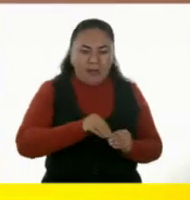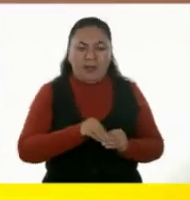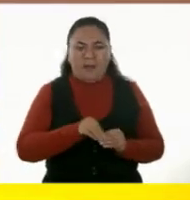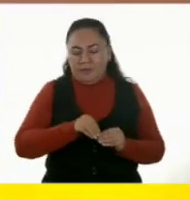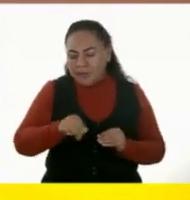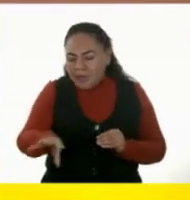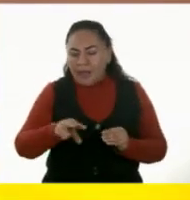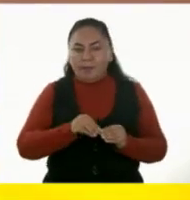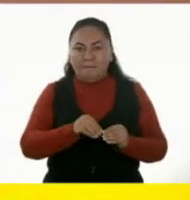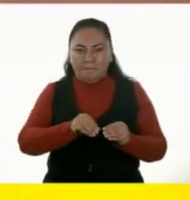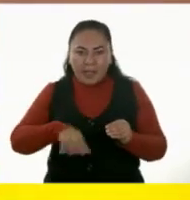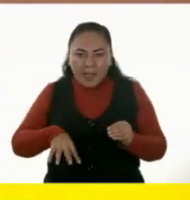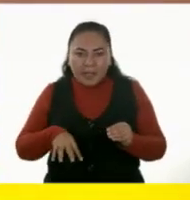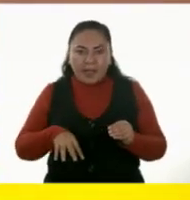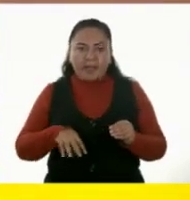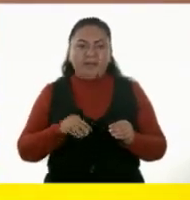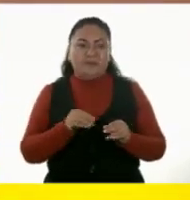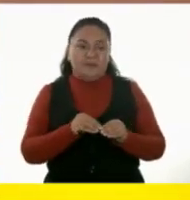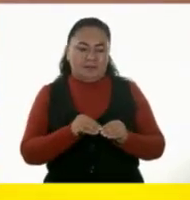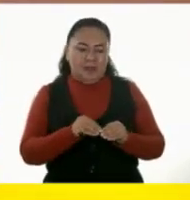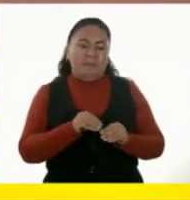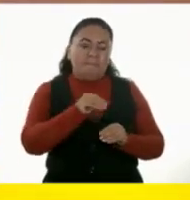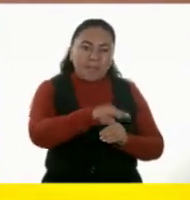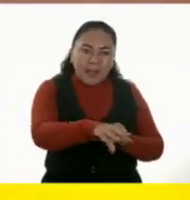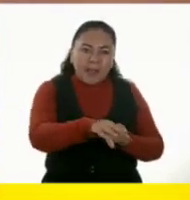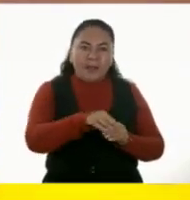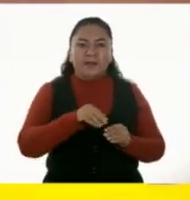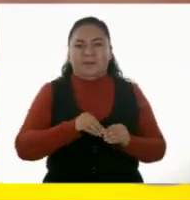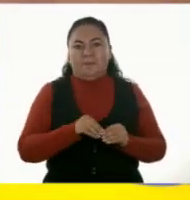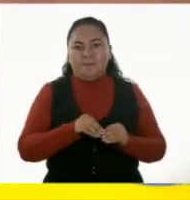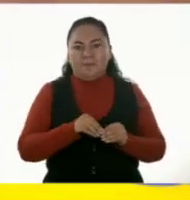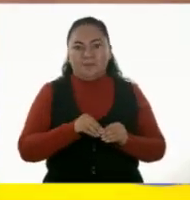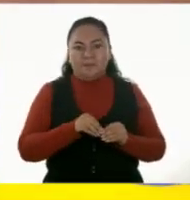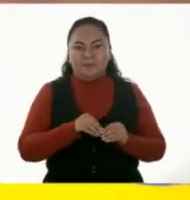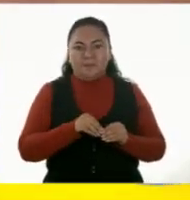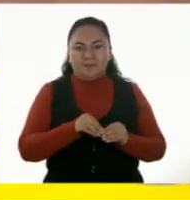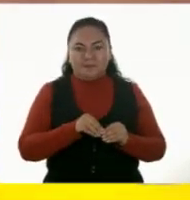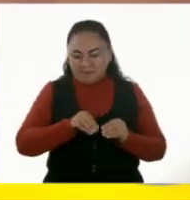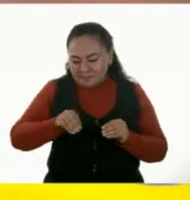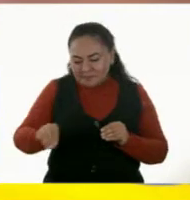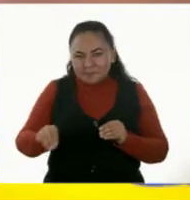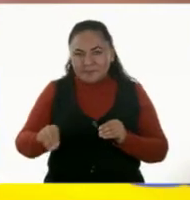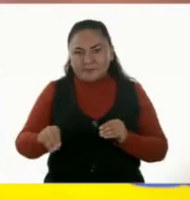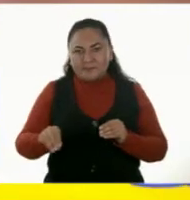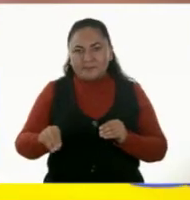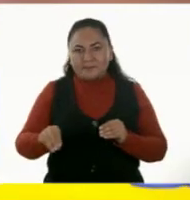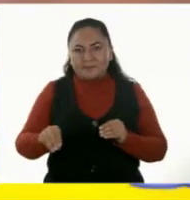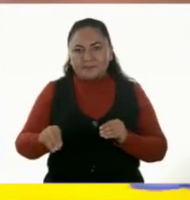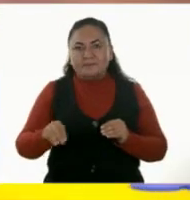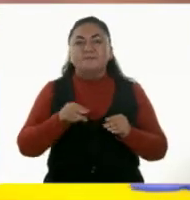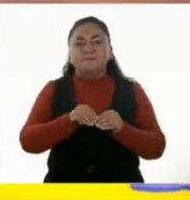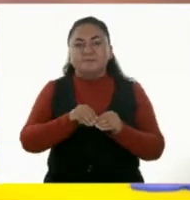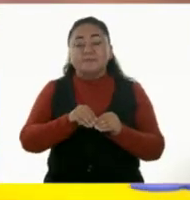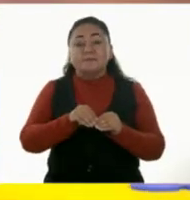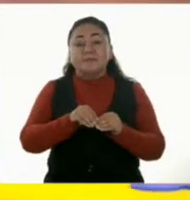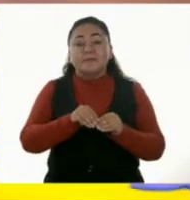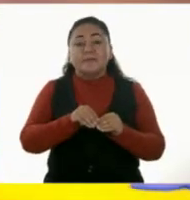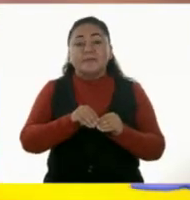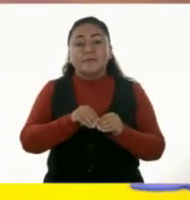otra por acá, otra por acá, una más por acá, otra aquí y